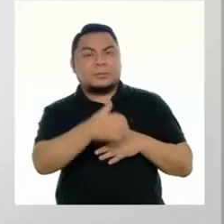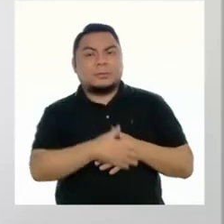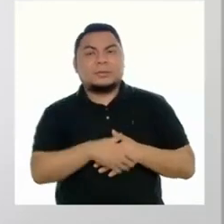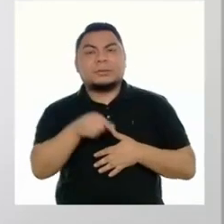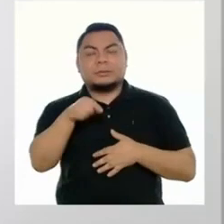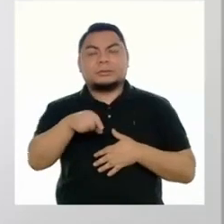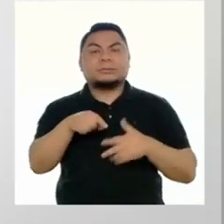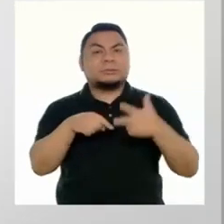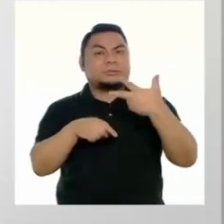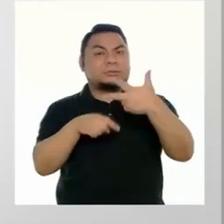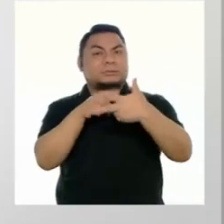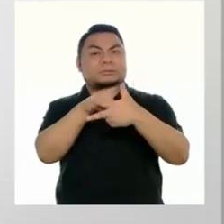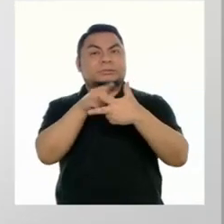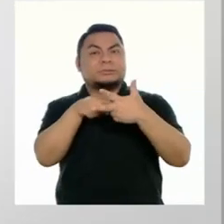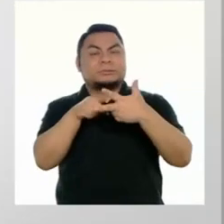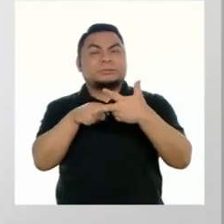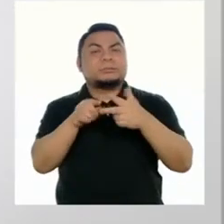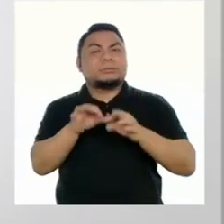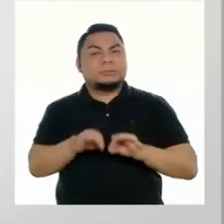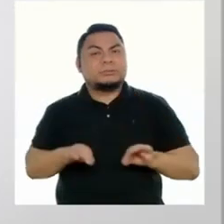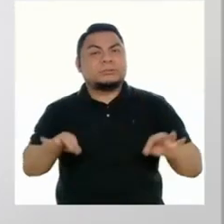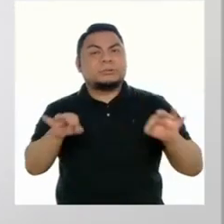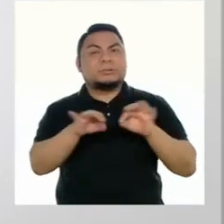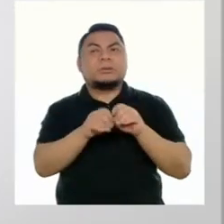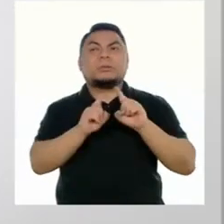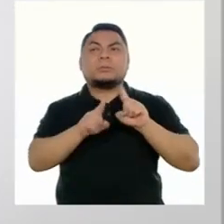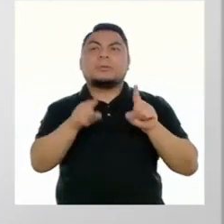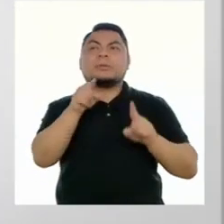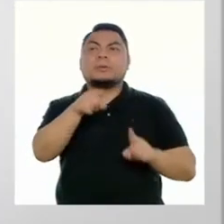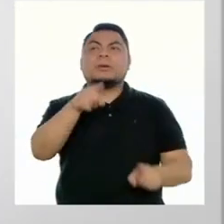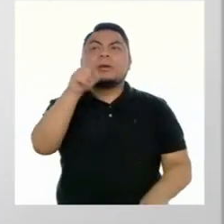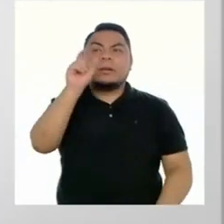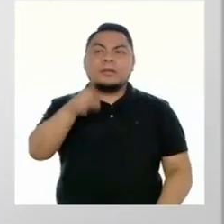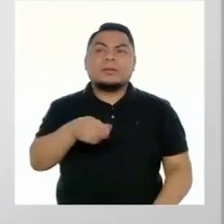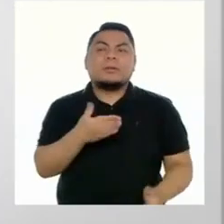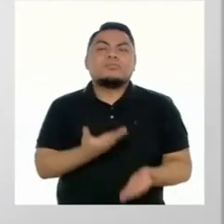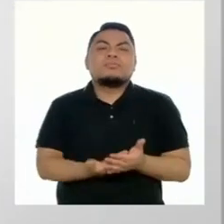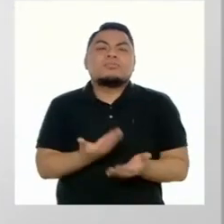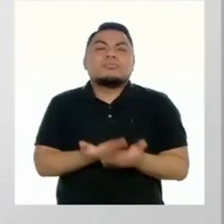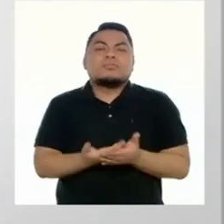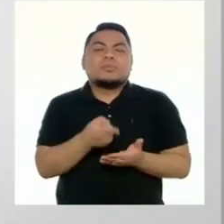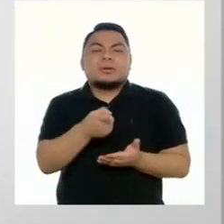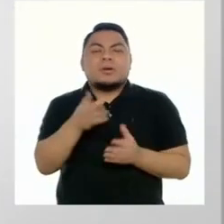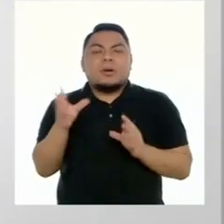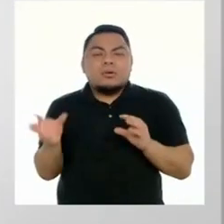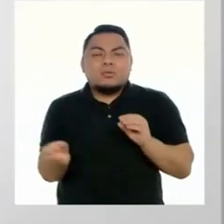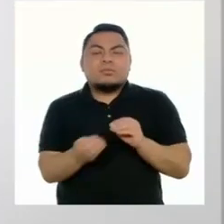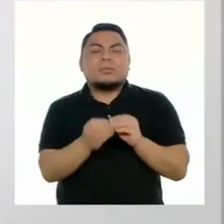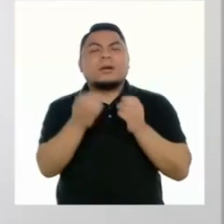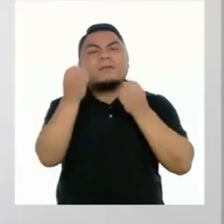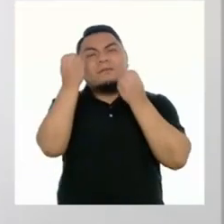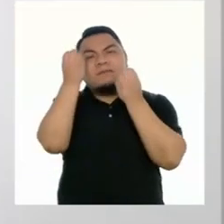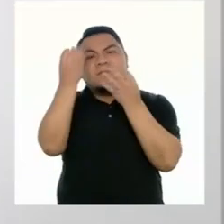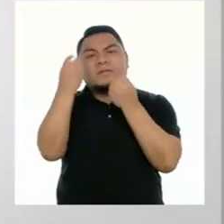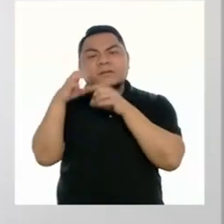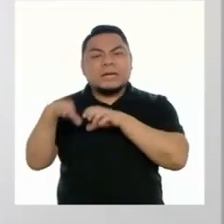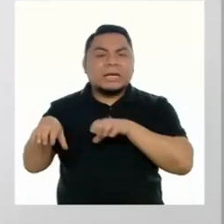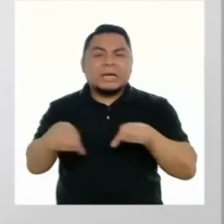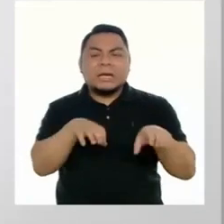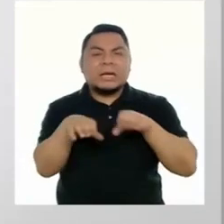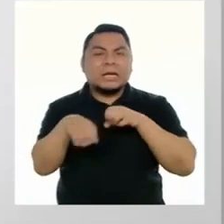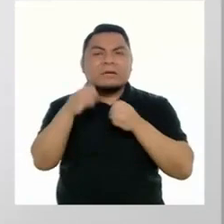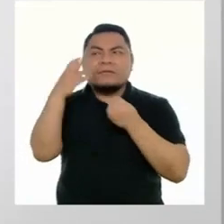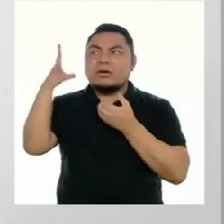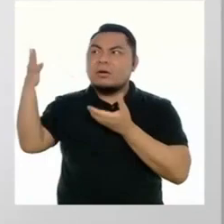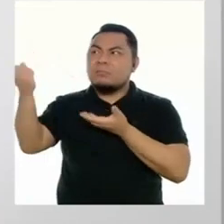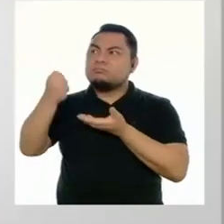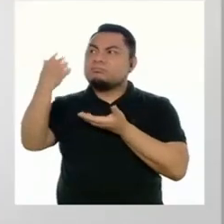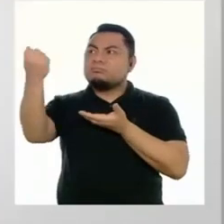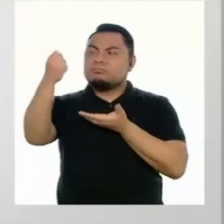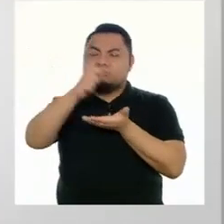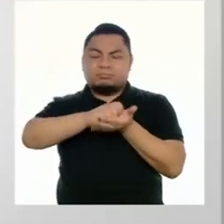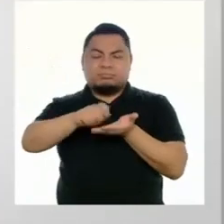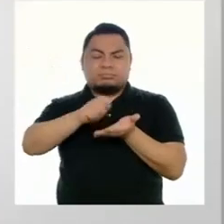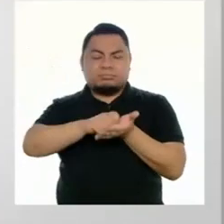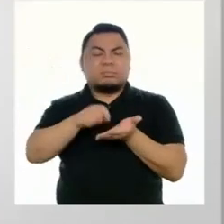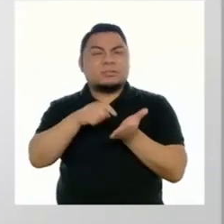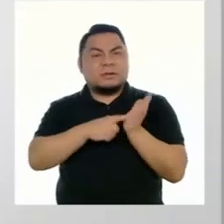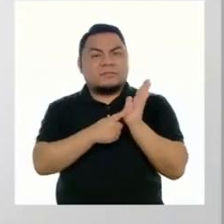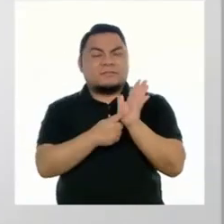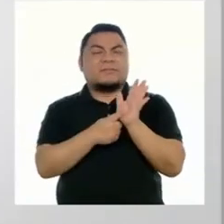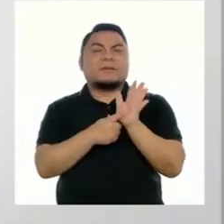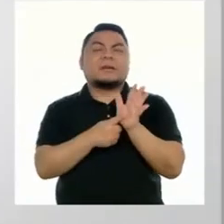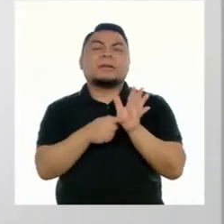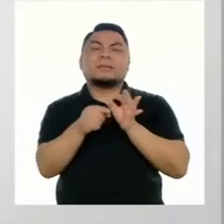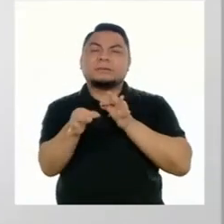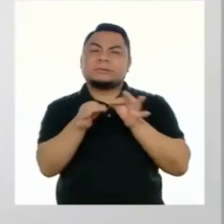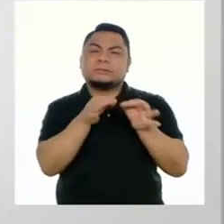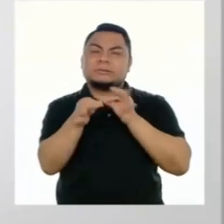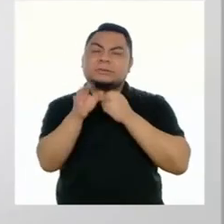Esas son tres razones importantes, pero debes sustentarlas con información, hechos y datos y explicarlo, confrontarlo con